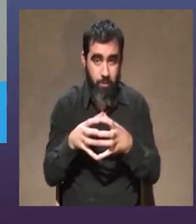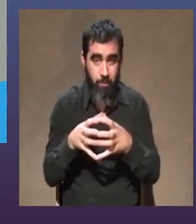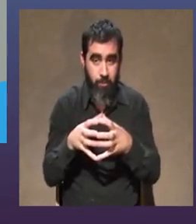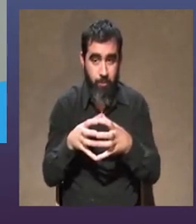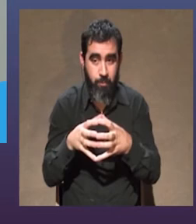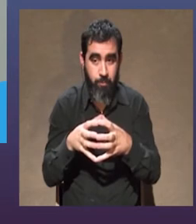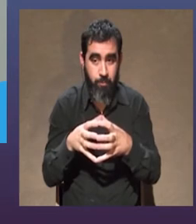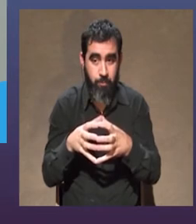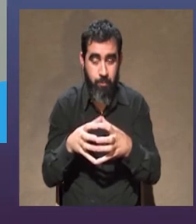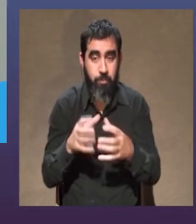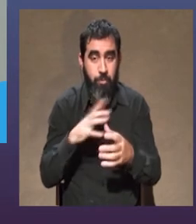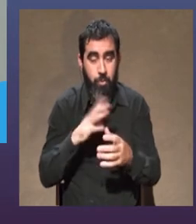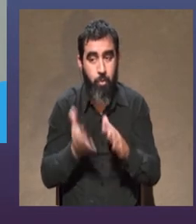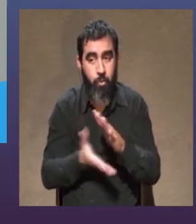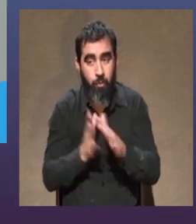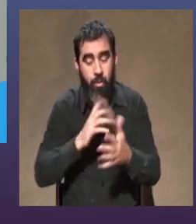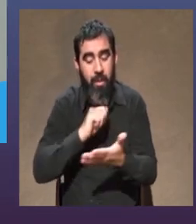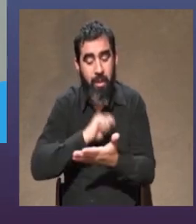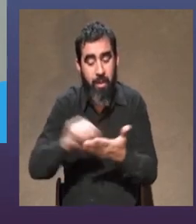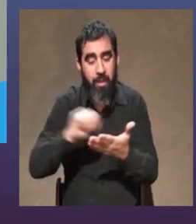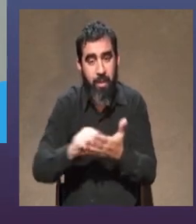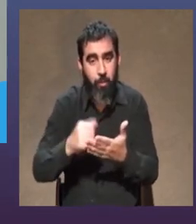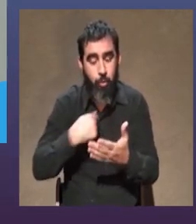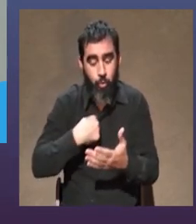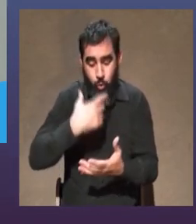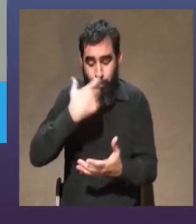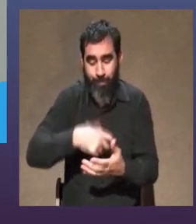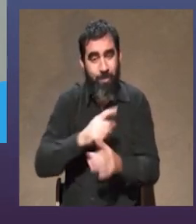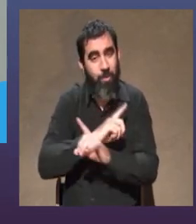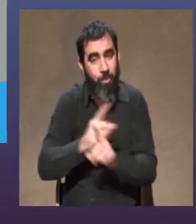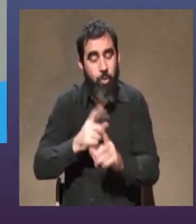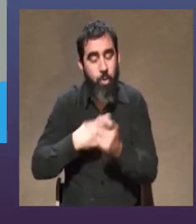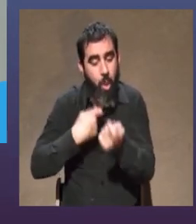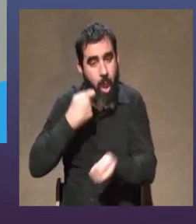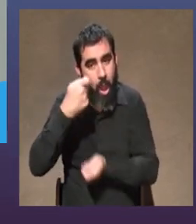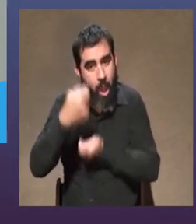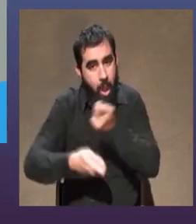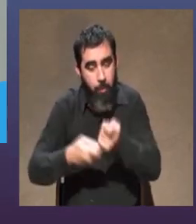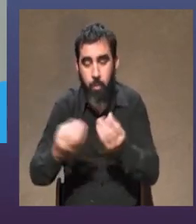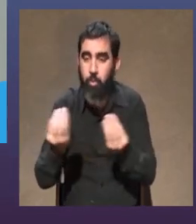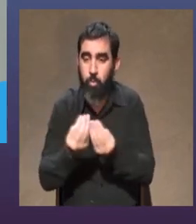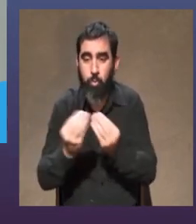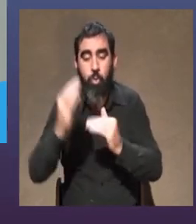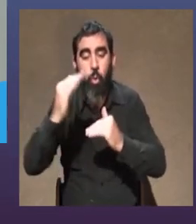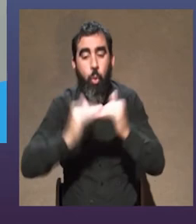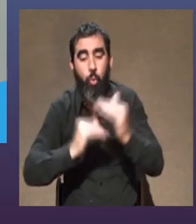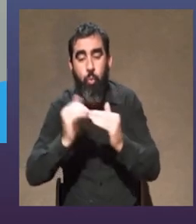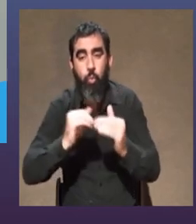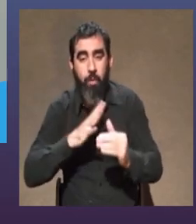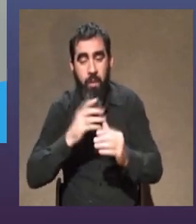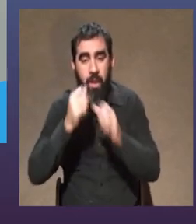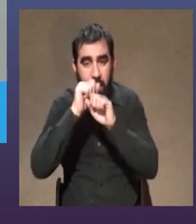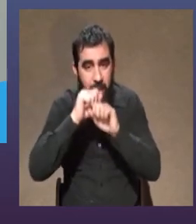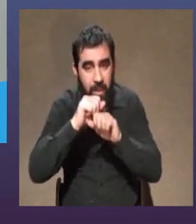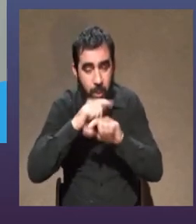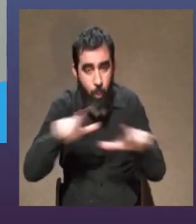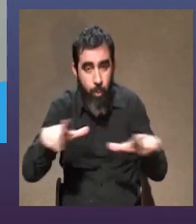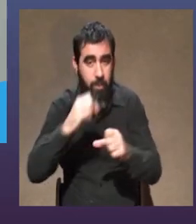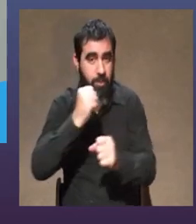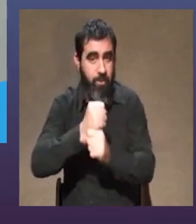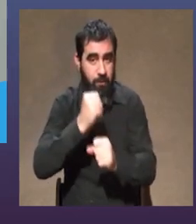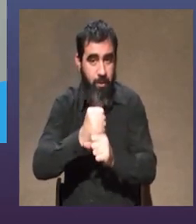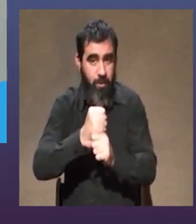no está al centro mi escritura del trabajo sino que aporto digamos la construcción de los signos lingüísticos del trabajo